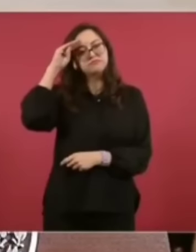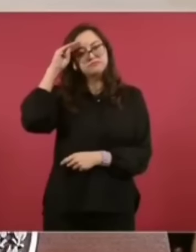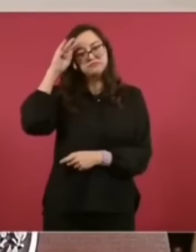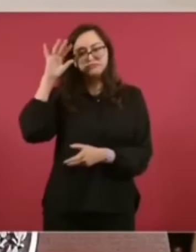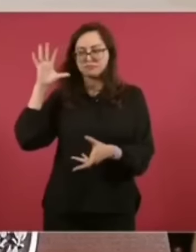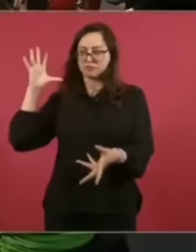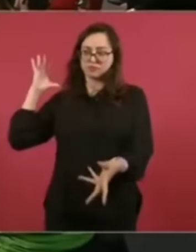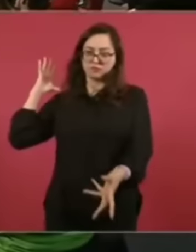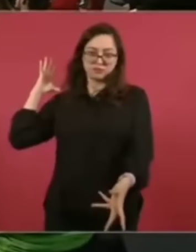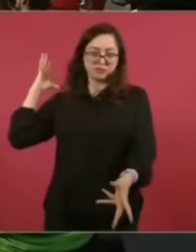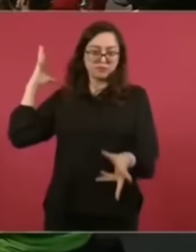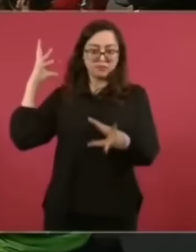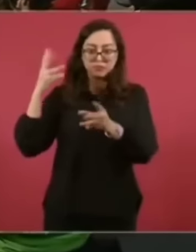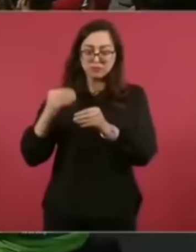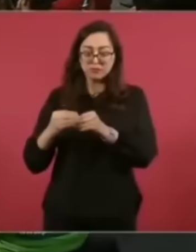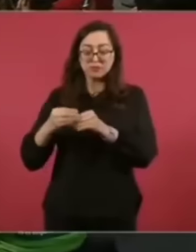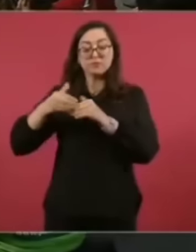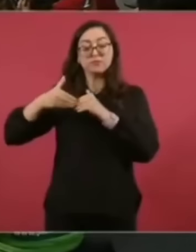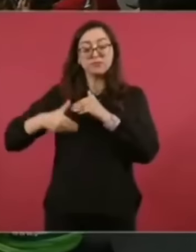comprender mejor el porvenir,